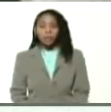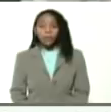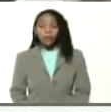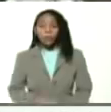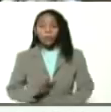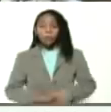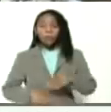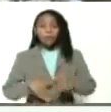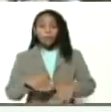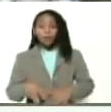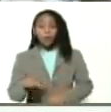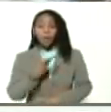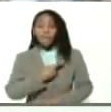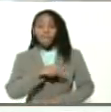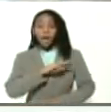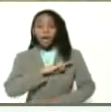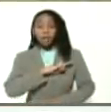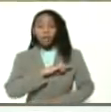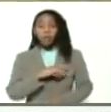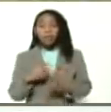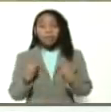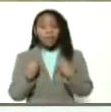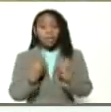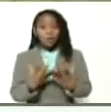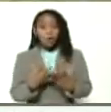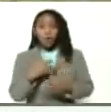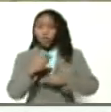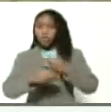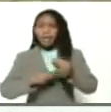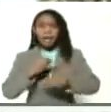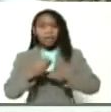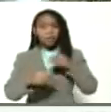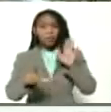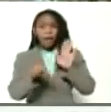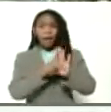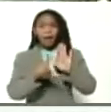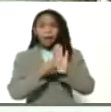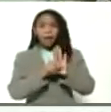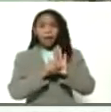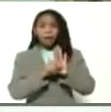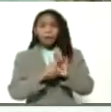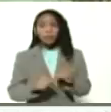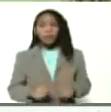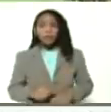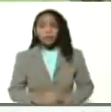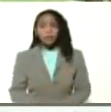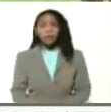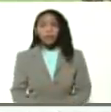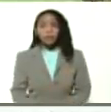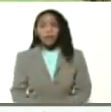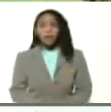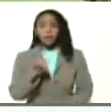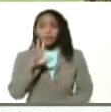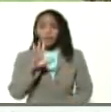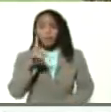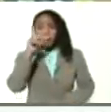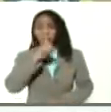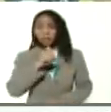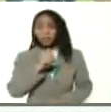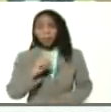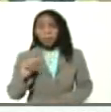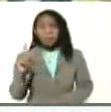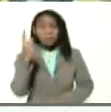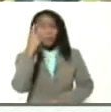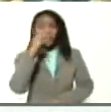en falso se dio no se hizo ni una ley ni una ley se hizo en cinco años primera vez en la historia de